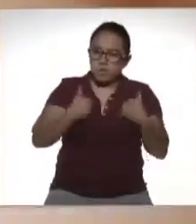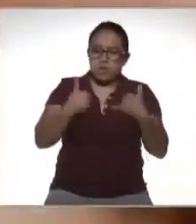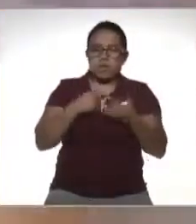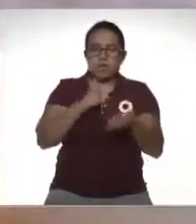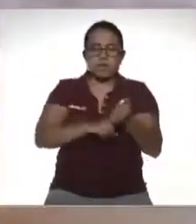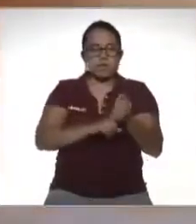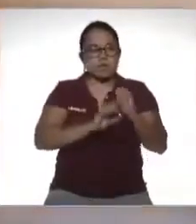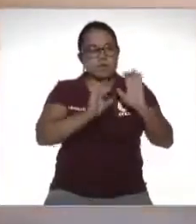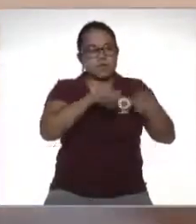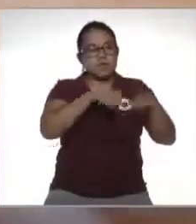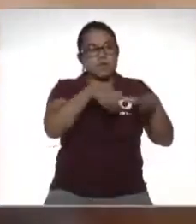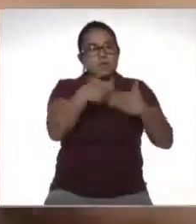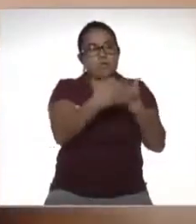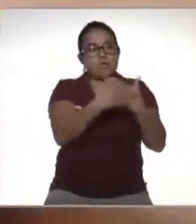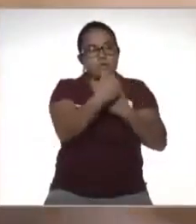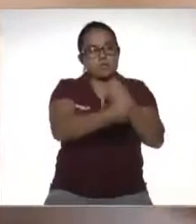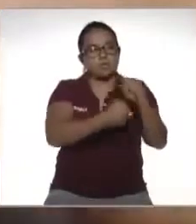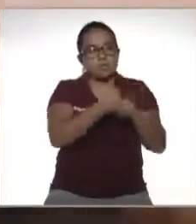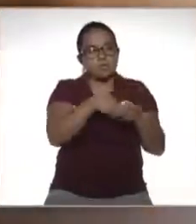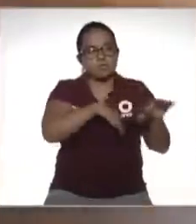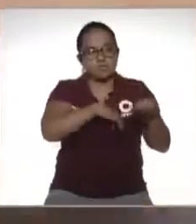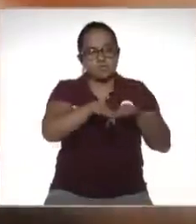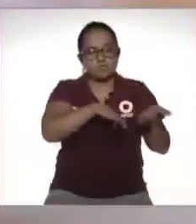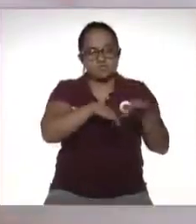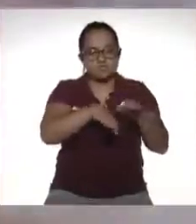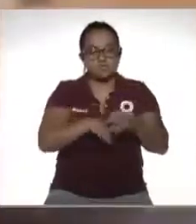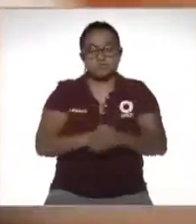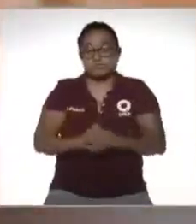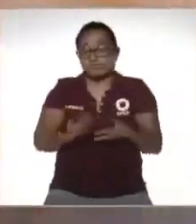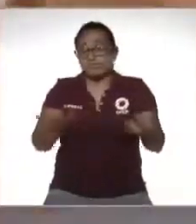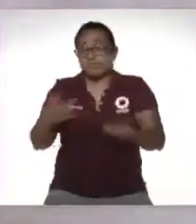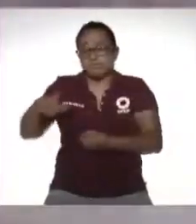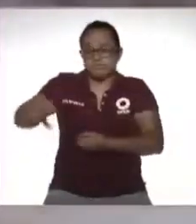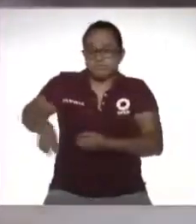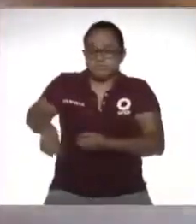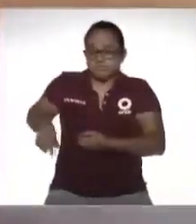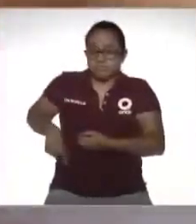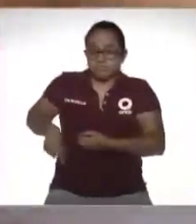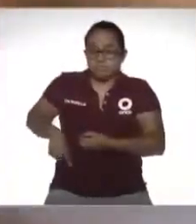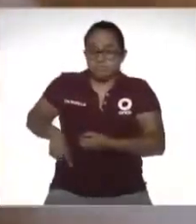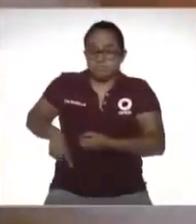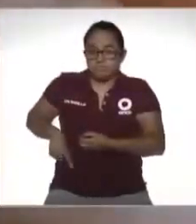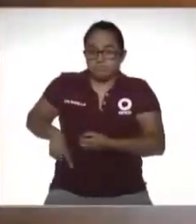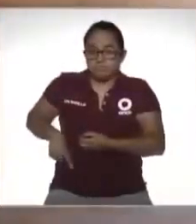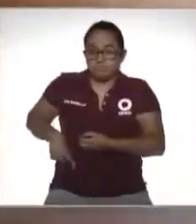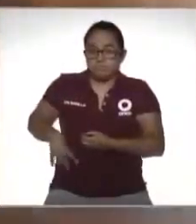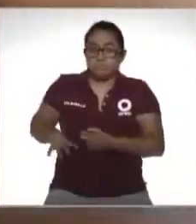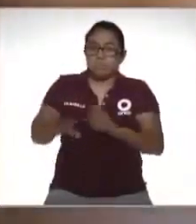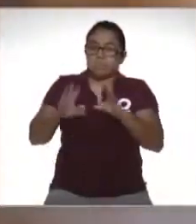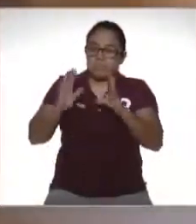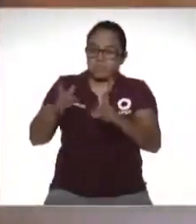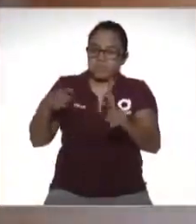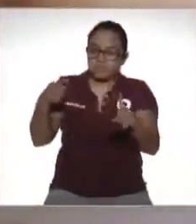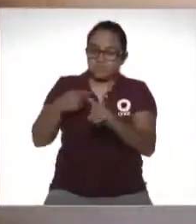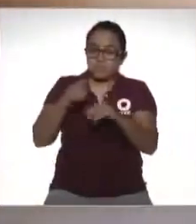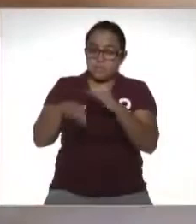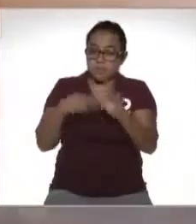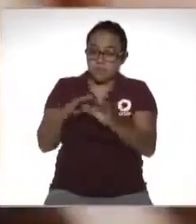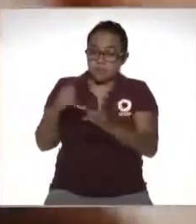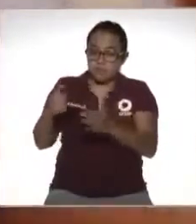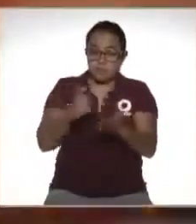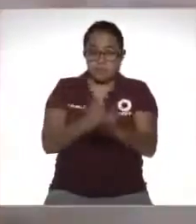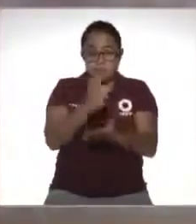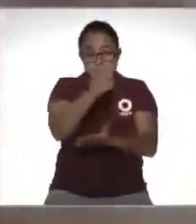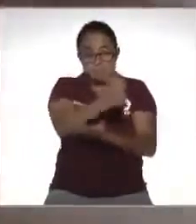incorporarán en los siguientes años a la vida productiva así que el gobierno que ya logró que pagaran